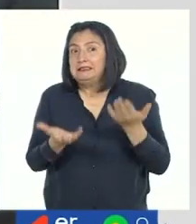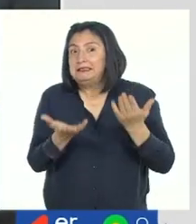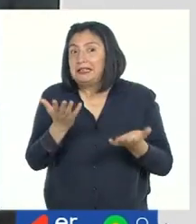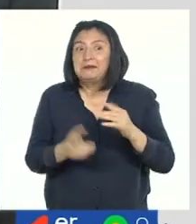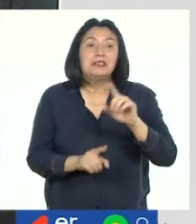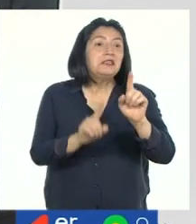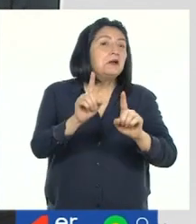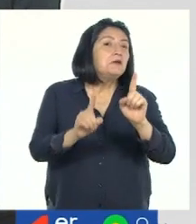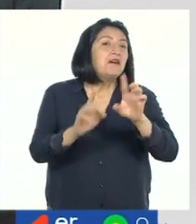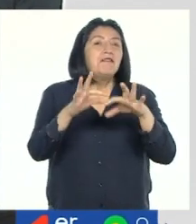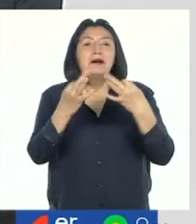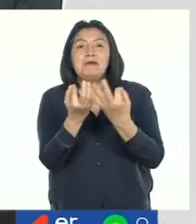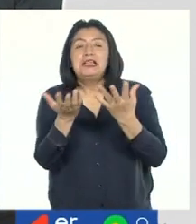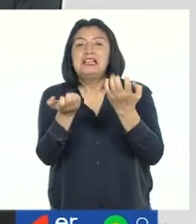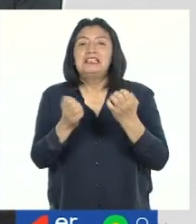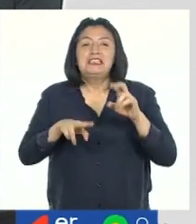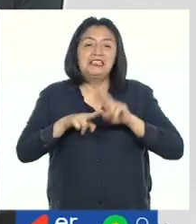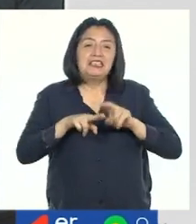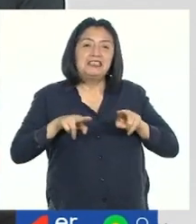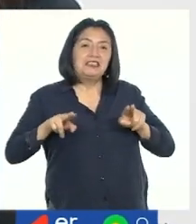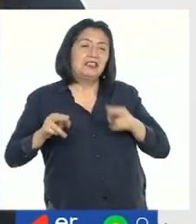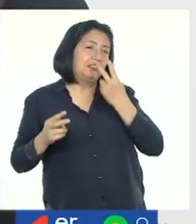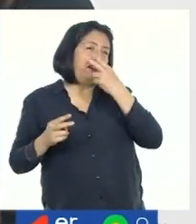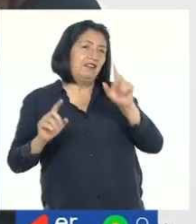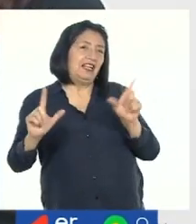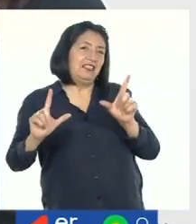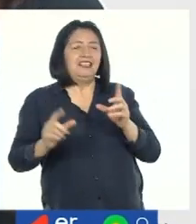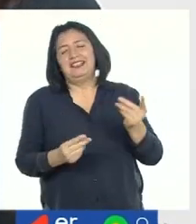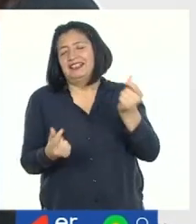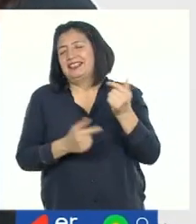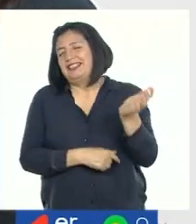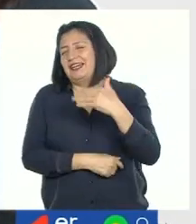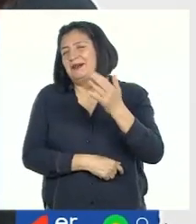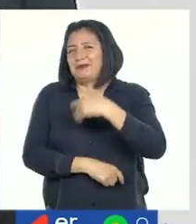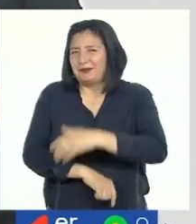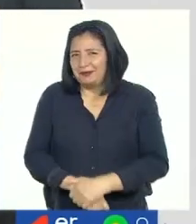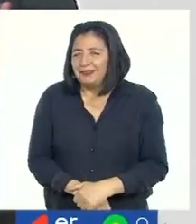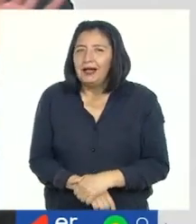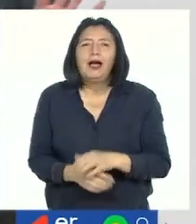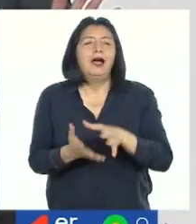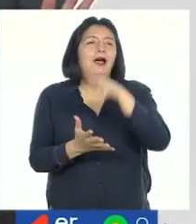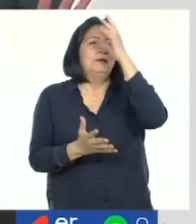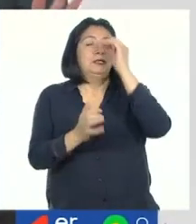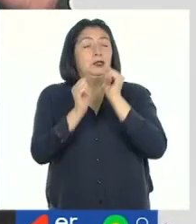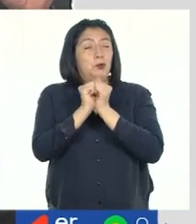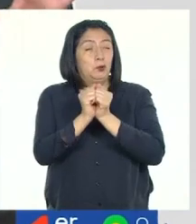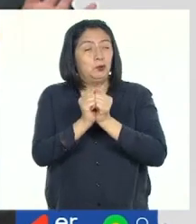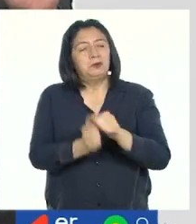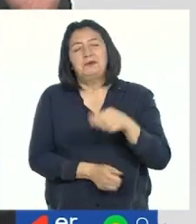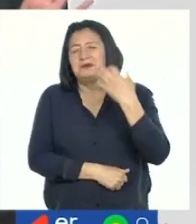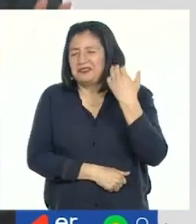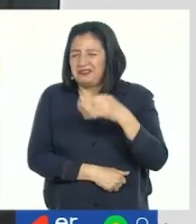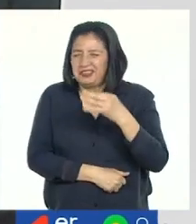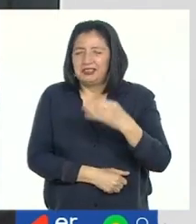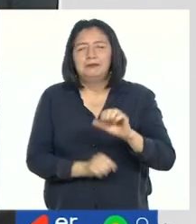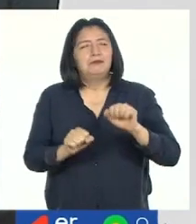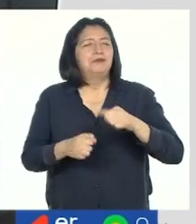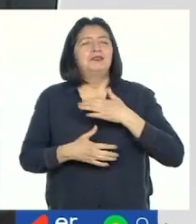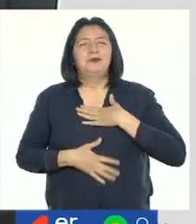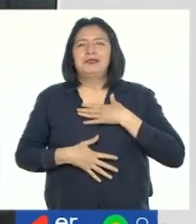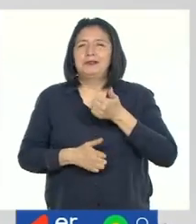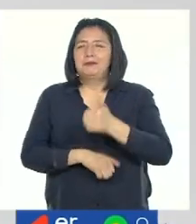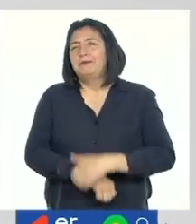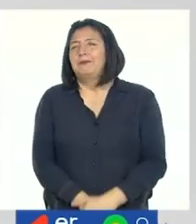un familiar que pueda ver el programa con ustedes, que venga rapidito a ver la tele. Aprender juntos siempre es más